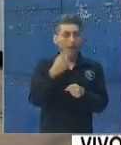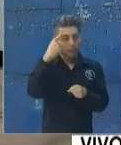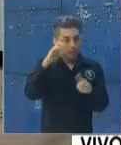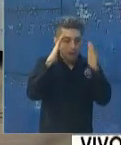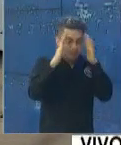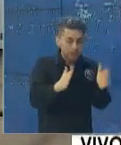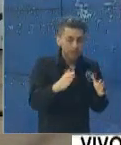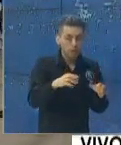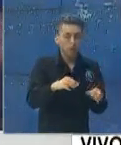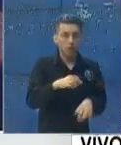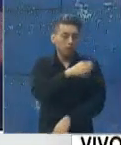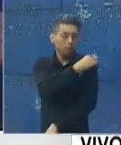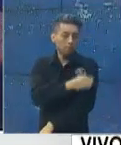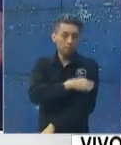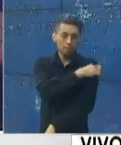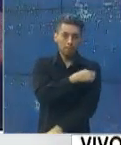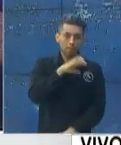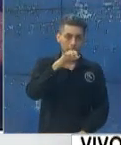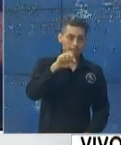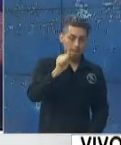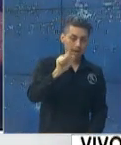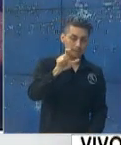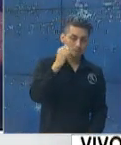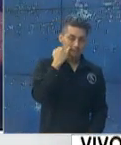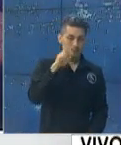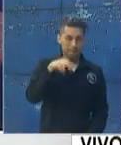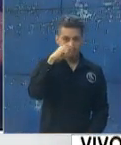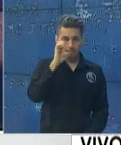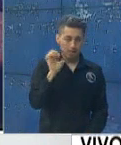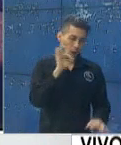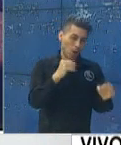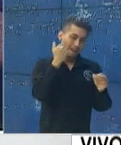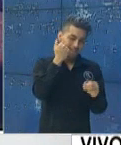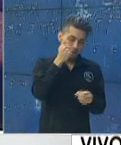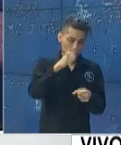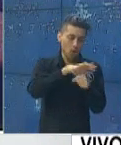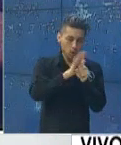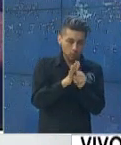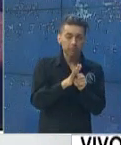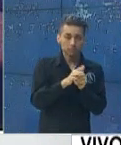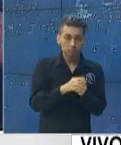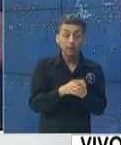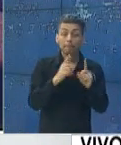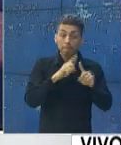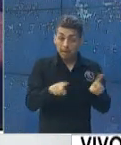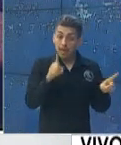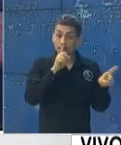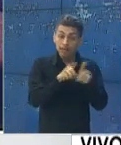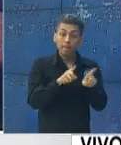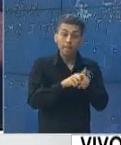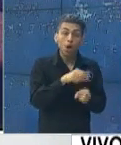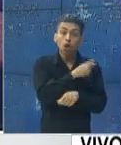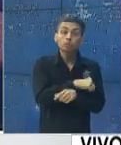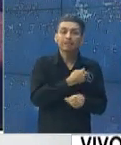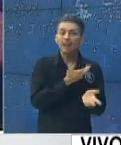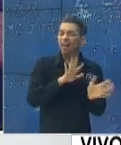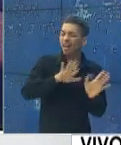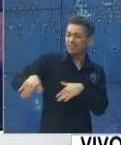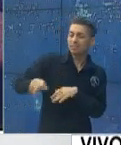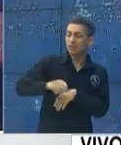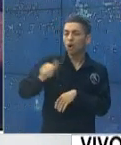pacientes COVID. Y no solamente eso, sino que los hospitales tampoco puedan desatender al resto de